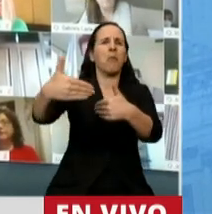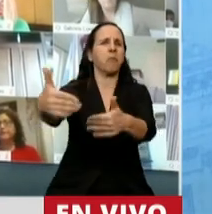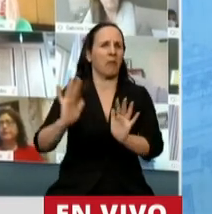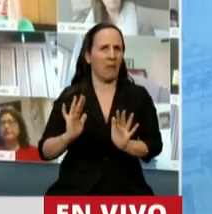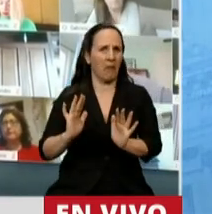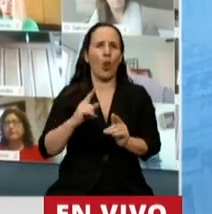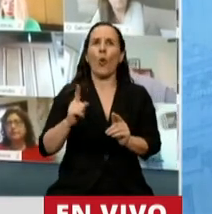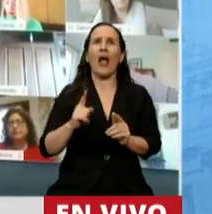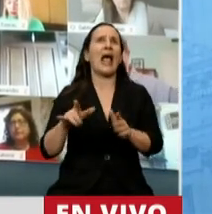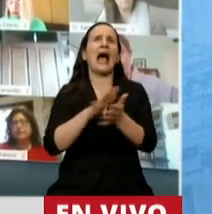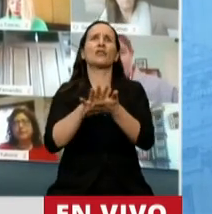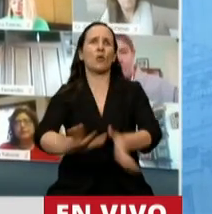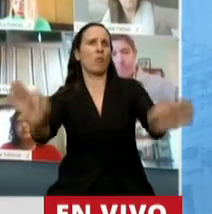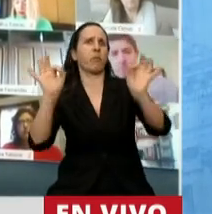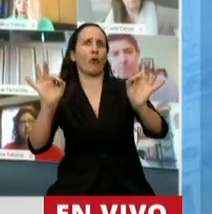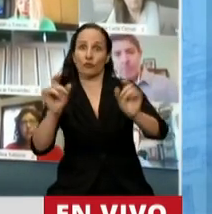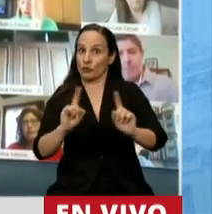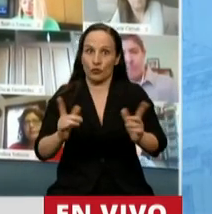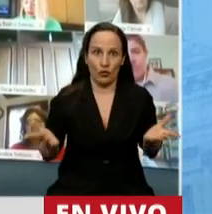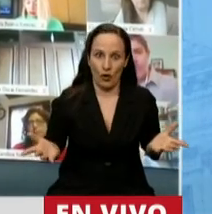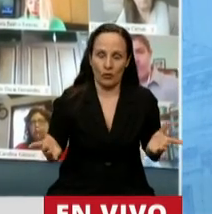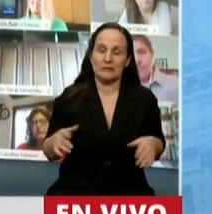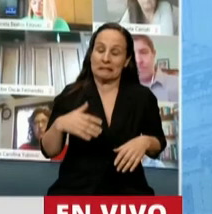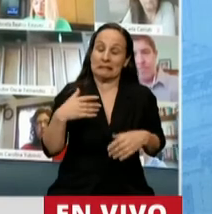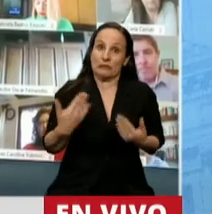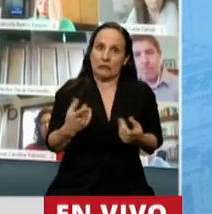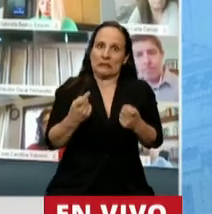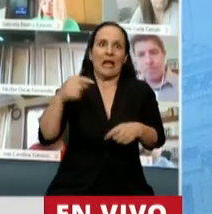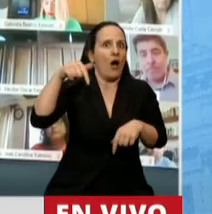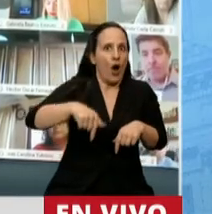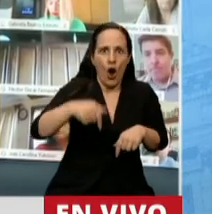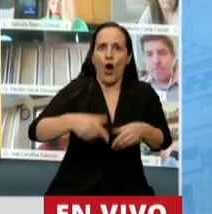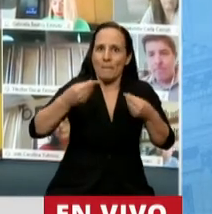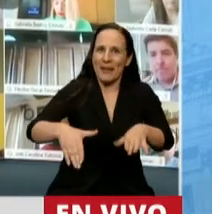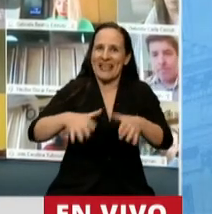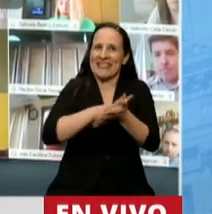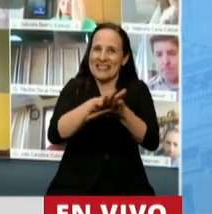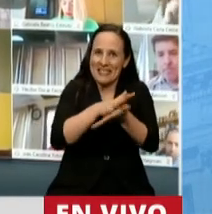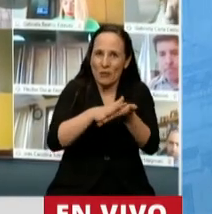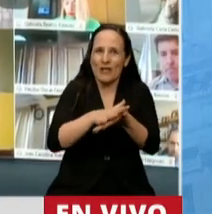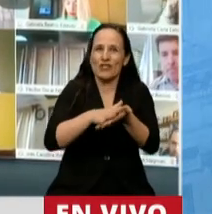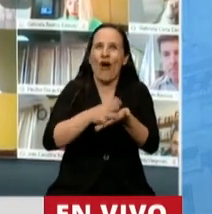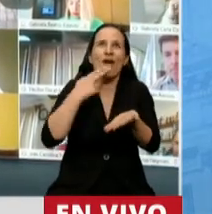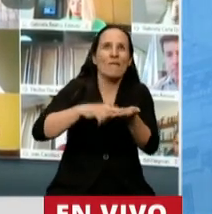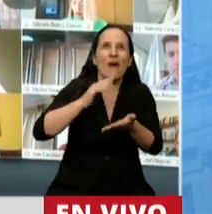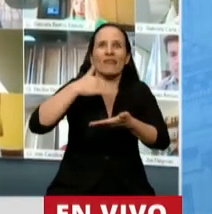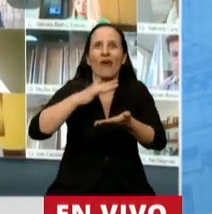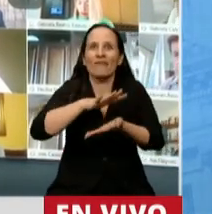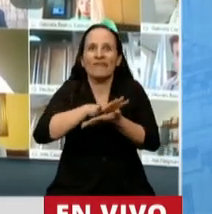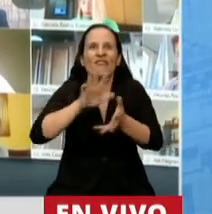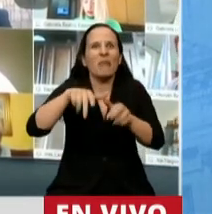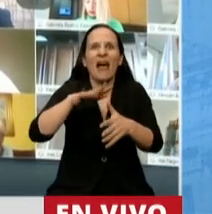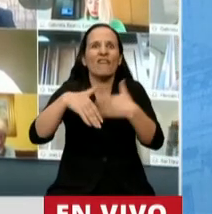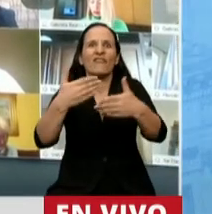que sería importante que hoy empiecen a regularizarse todos aquellos que quieran hacerlo.